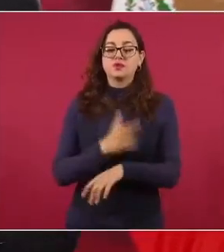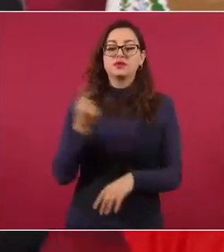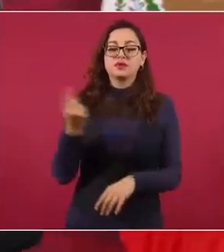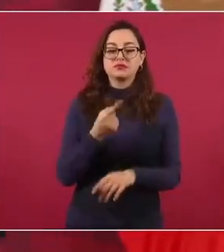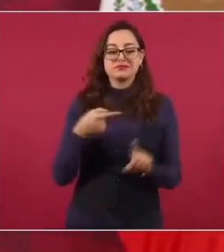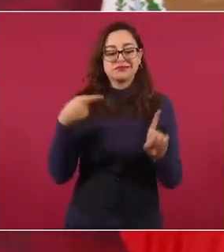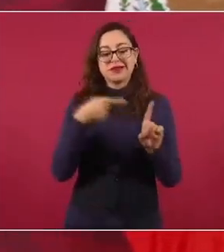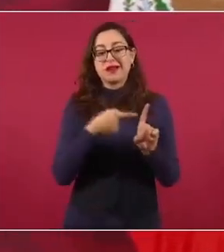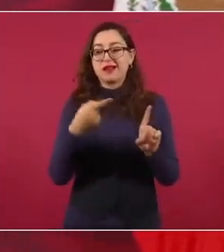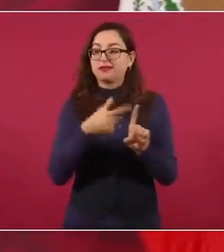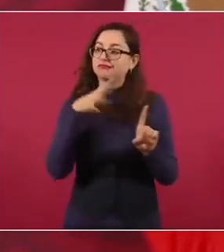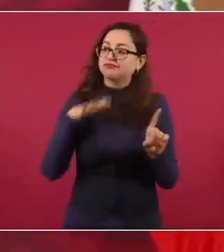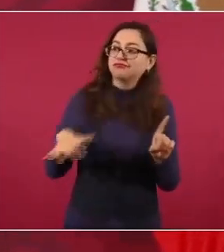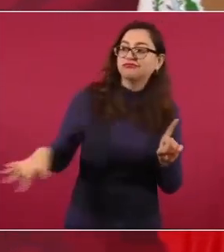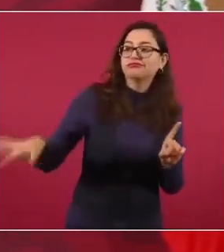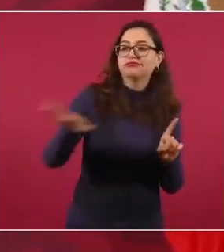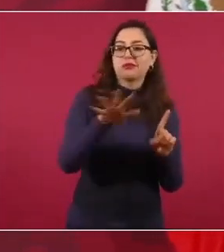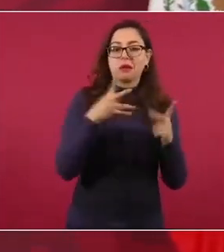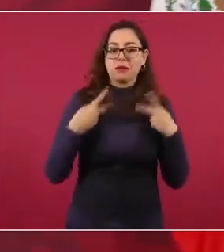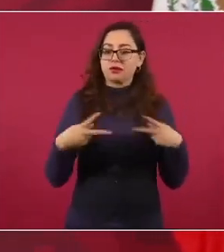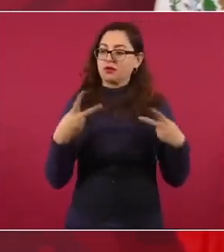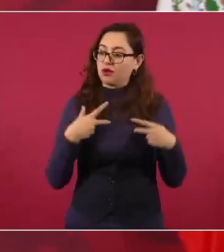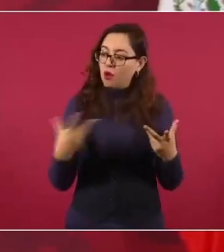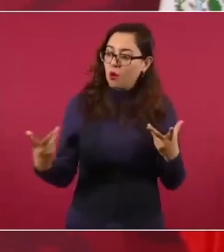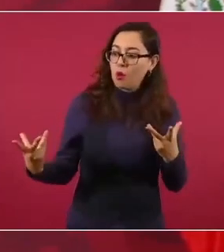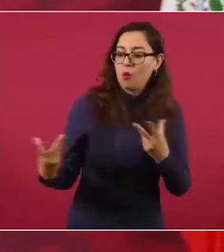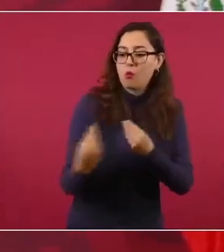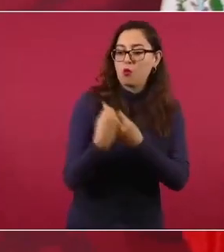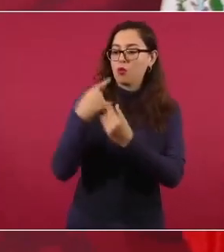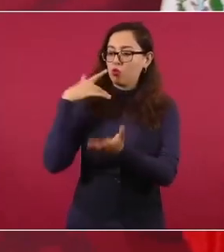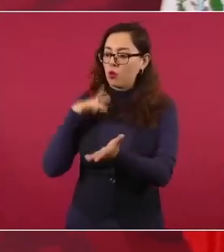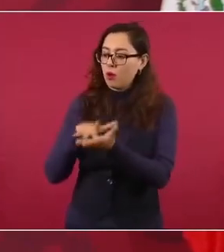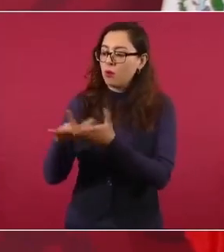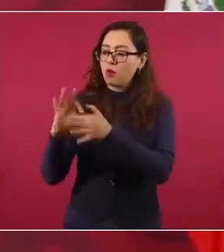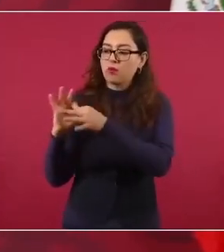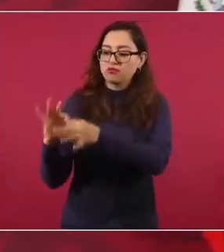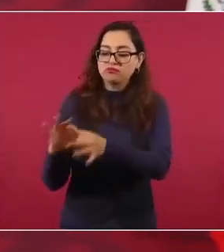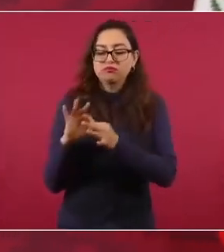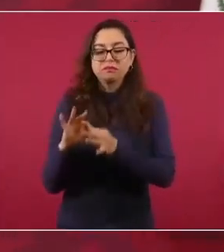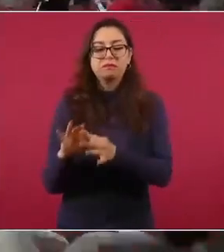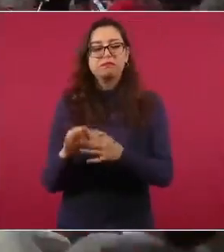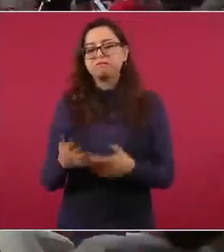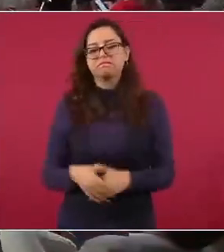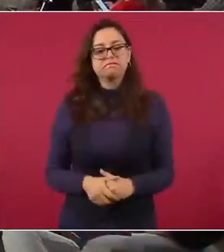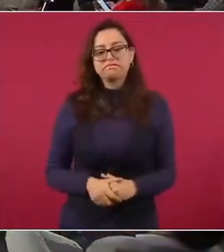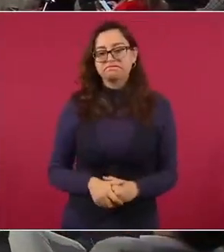social. Si se hubiese logrado, que no era fácil,